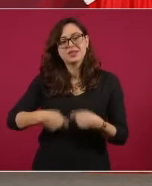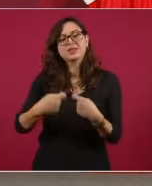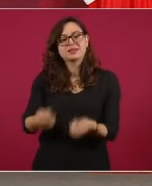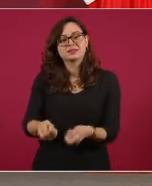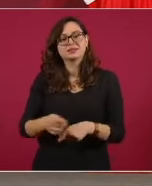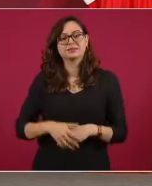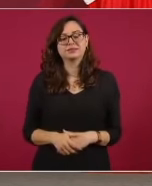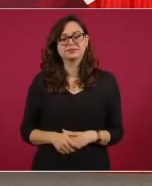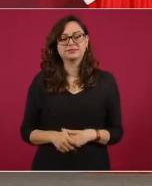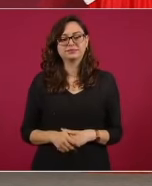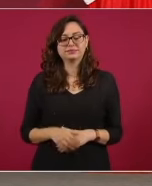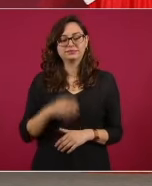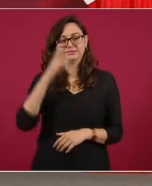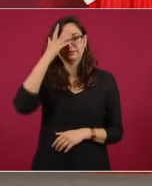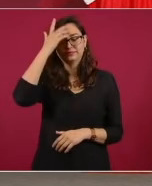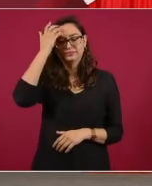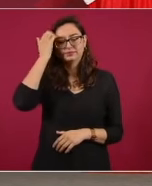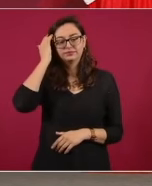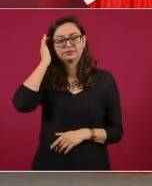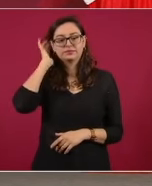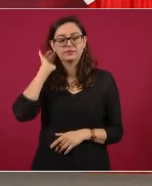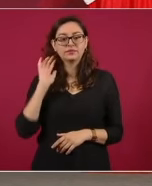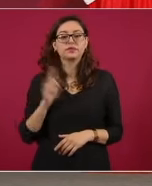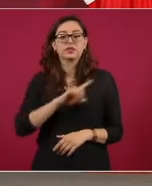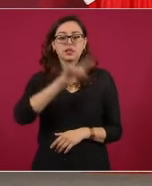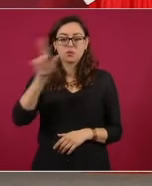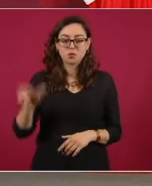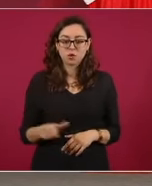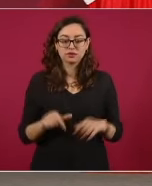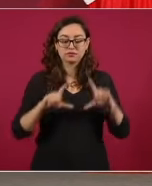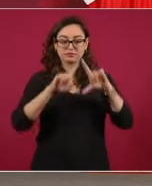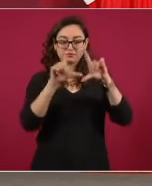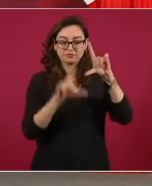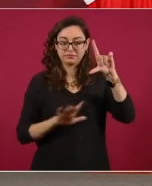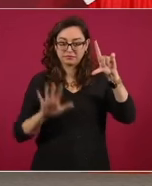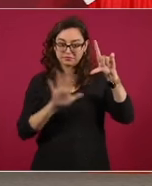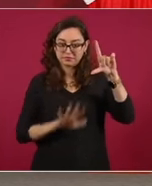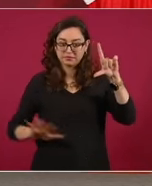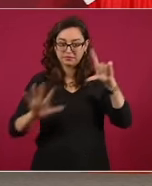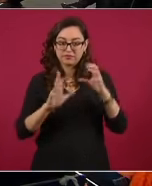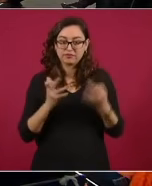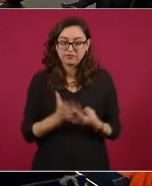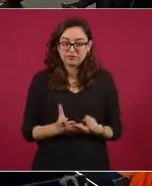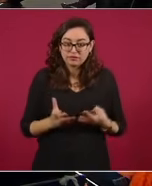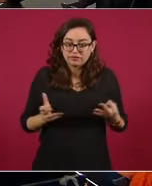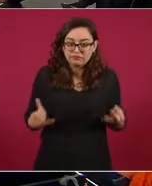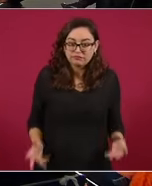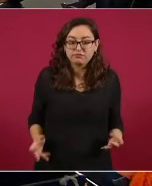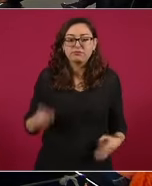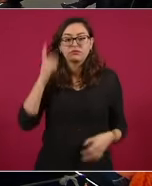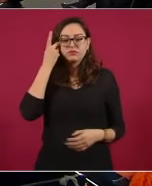Y esos terrenos nacionales también eran de un hijo